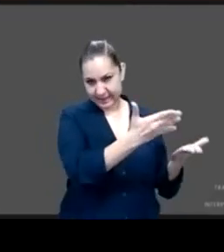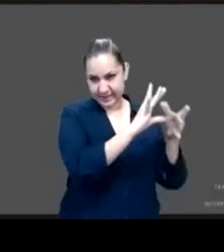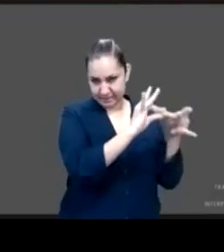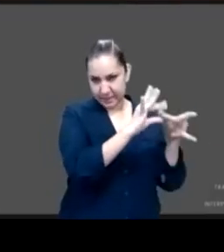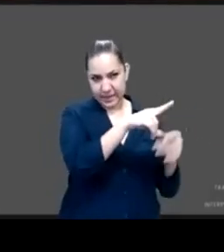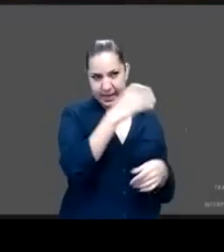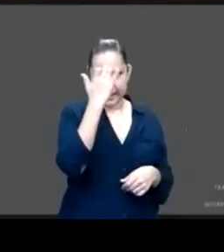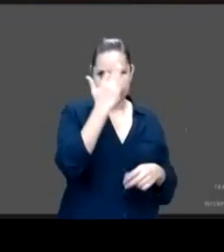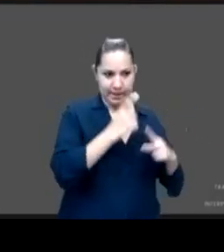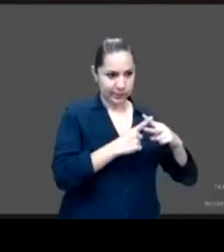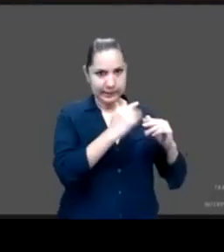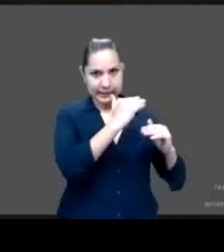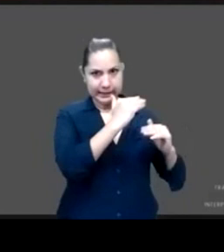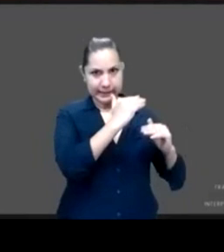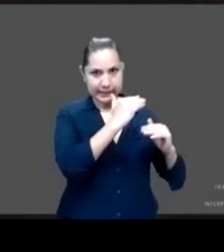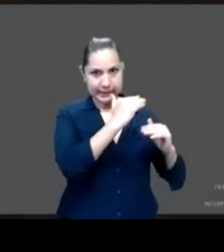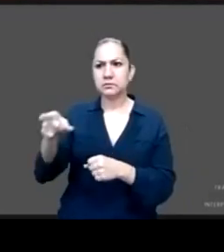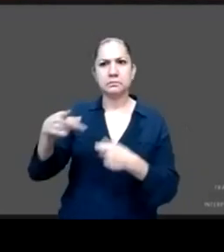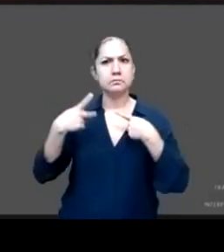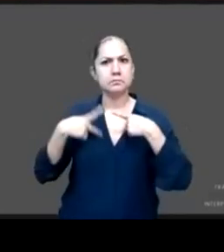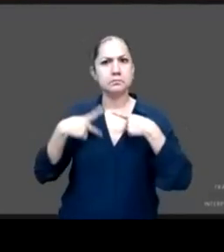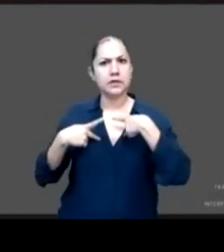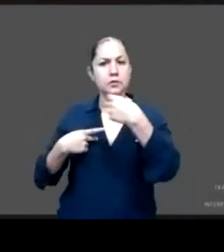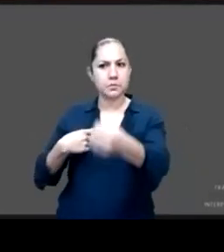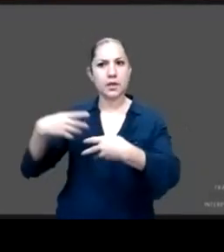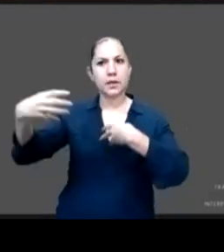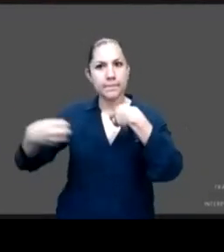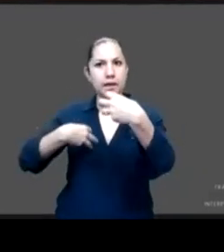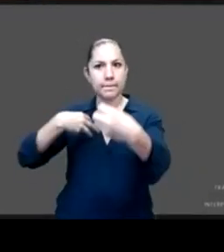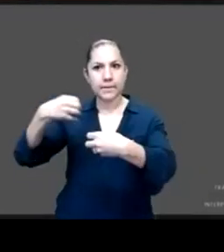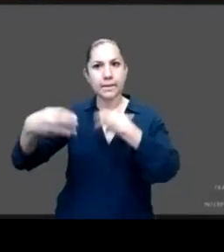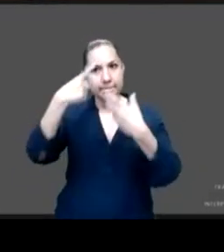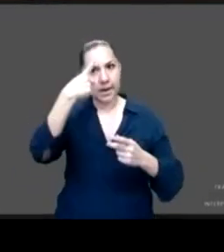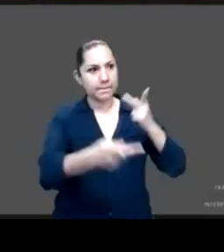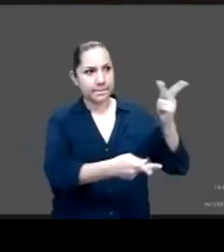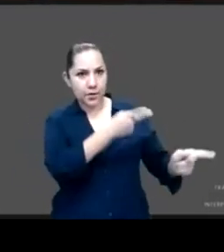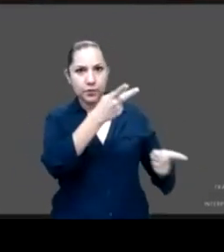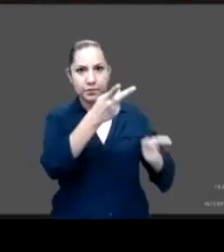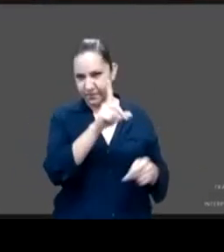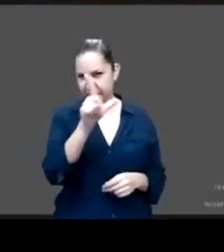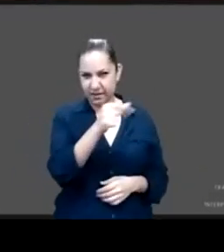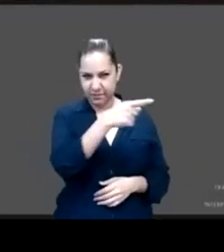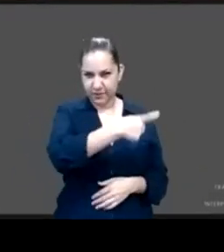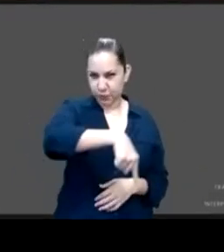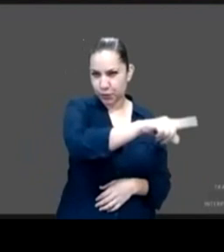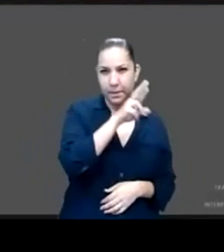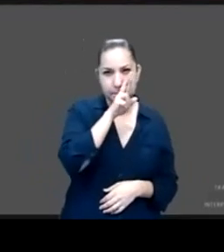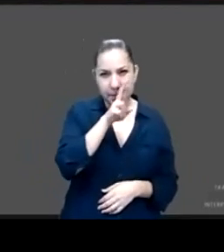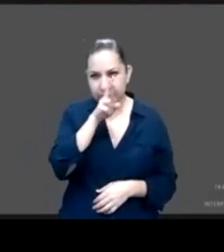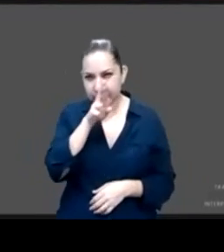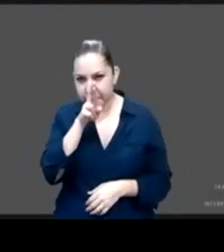a ir desahogando en los siguientes segmentos. Quiero compartirles que también hay mucho